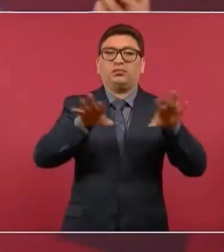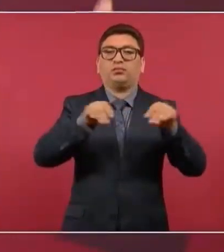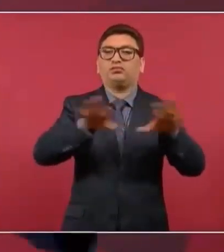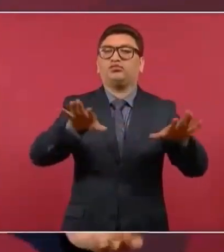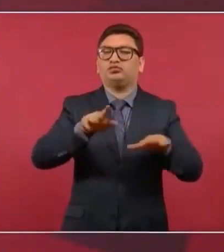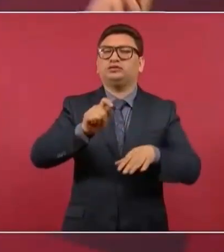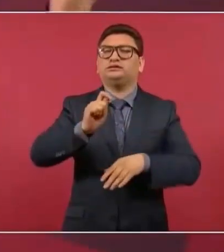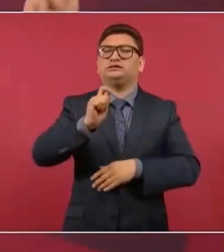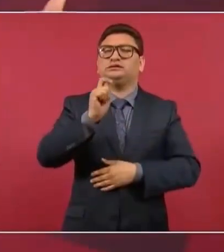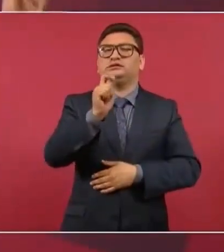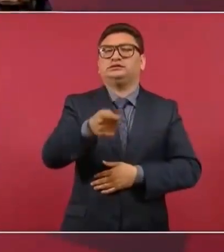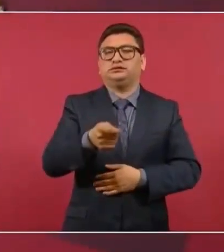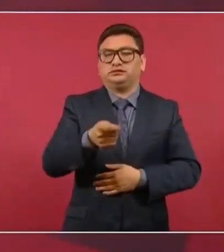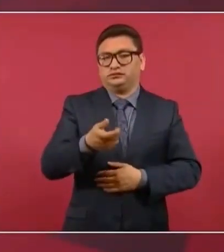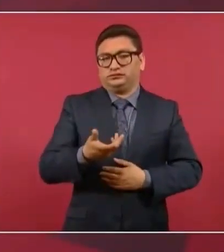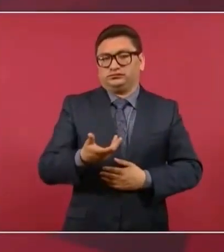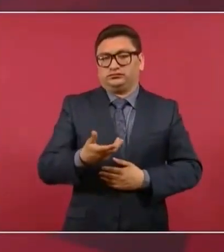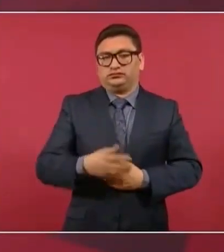quedaron